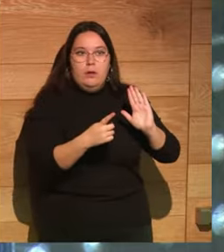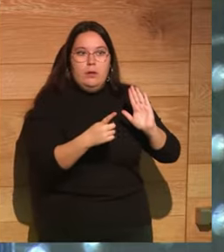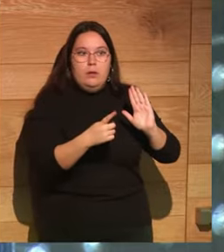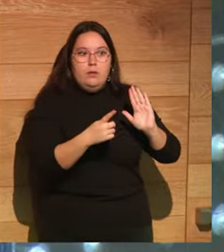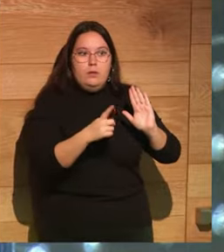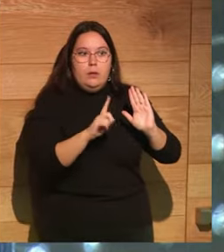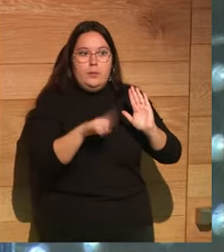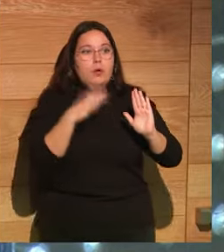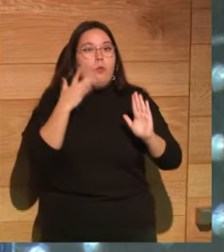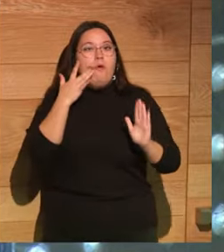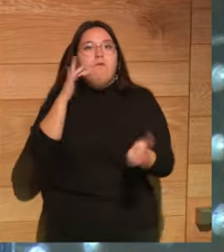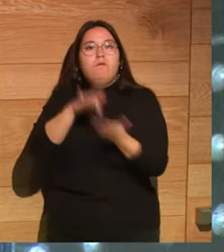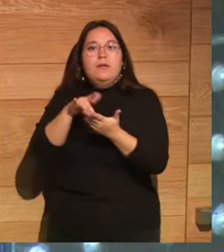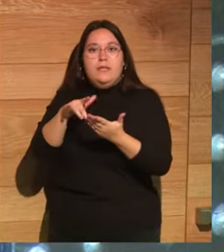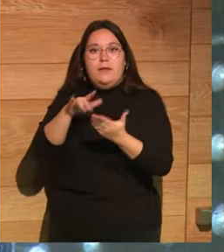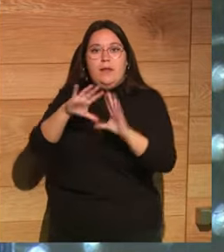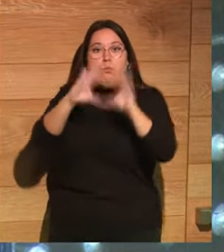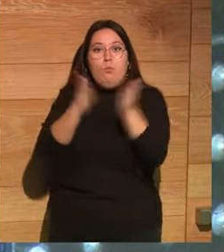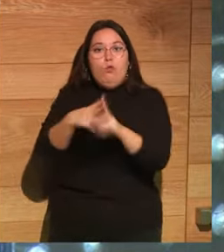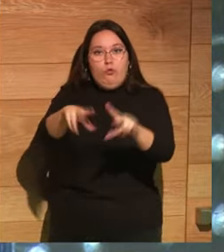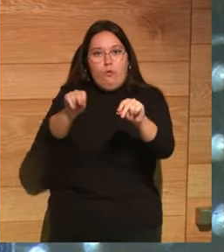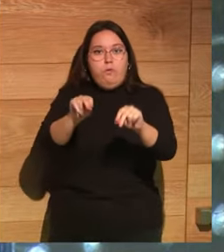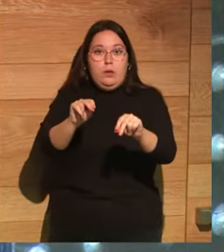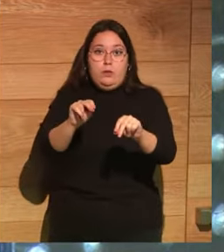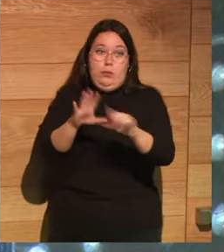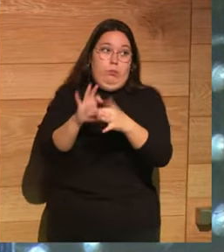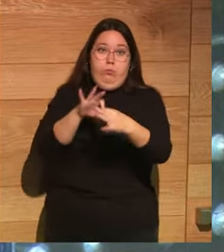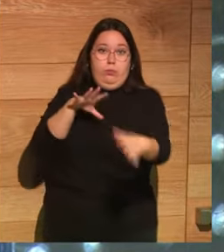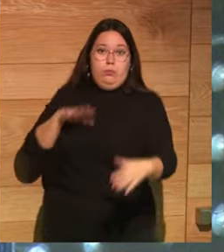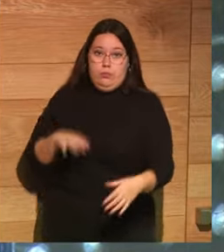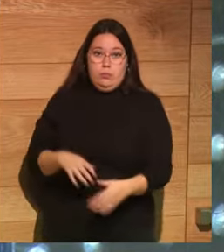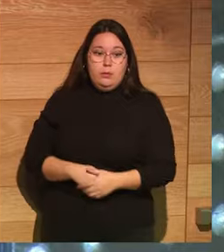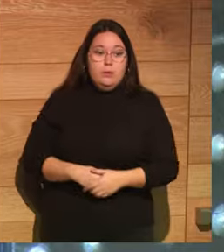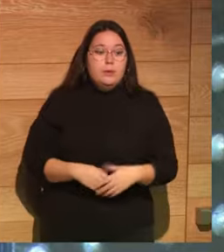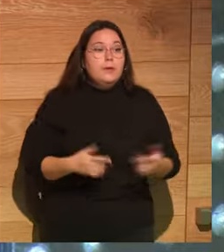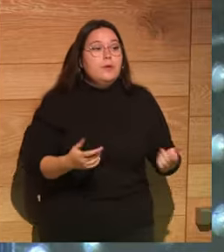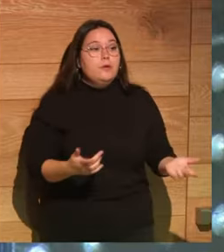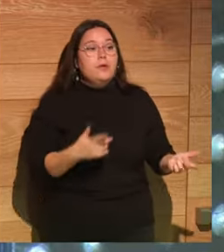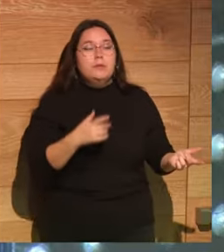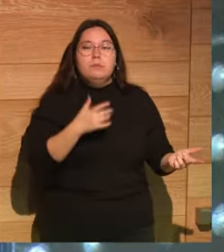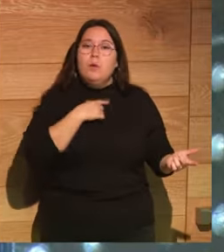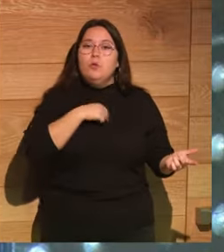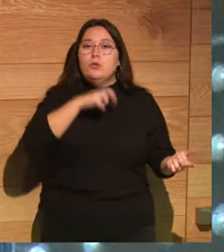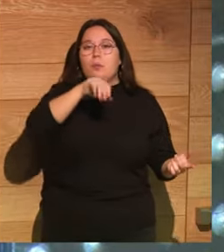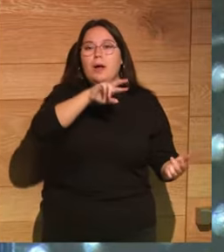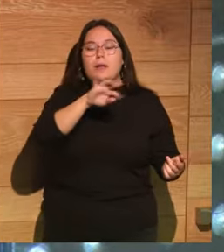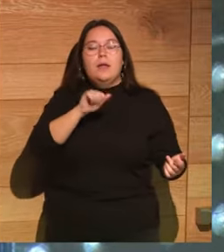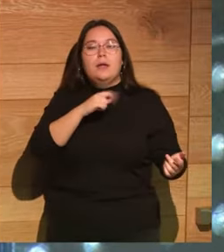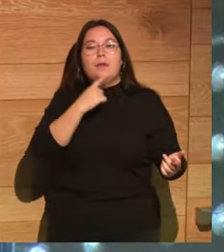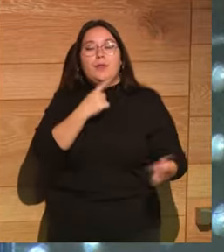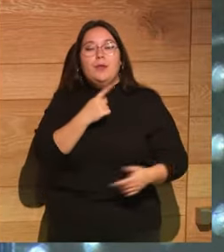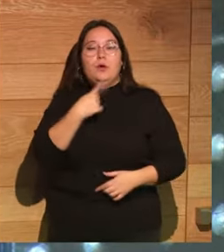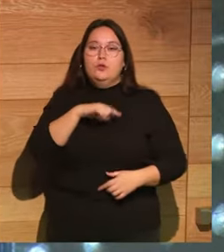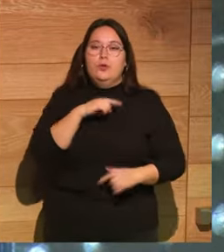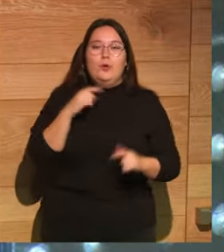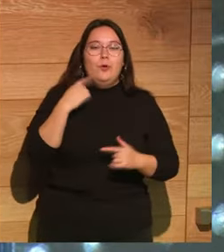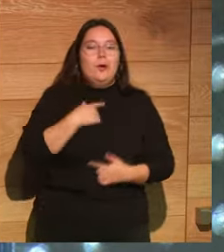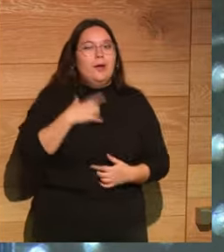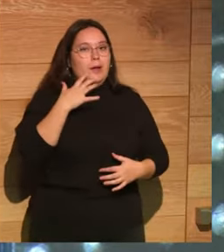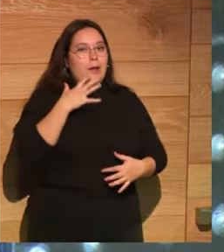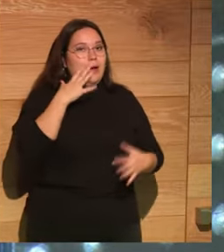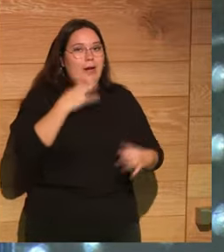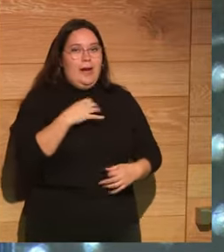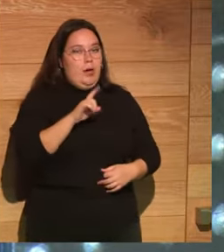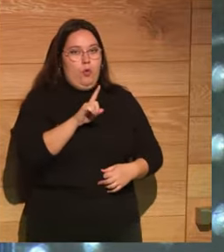el inicio del mundo en un momento que no tenía nada que ver pero me ha gustado mucho lo que decía Marta de cómo debemos de dejar de convencernos de que la viralidad